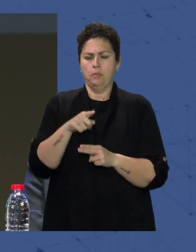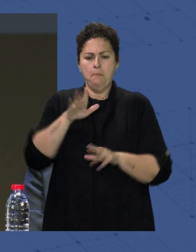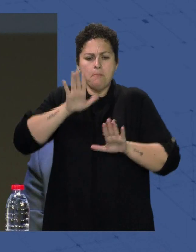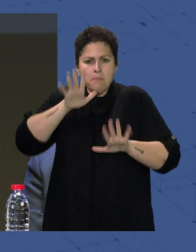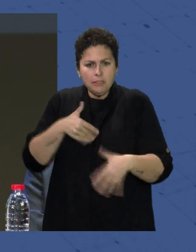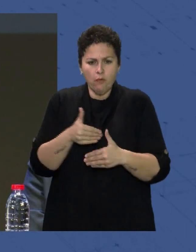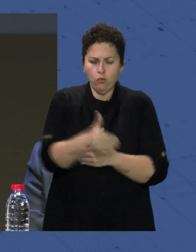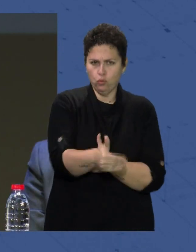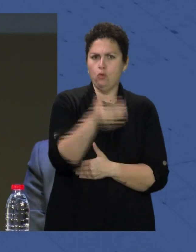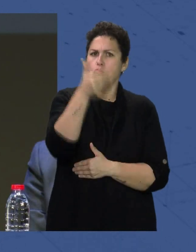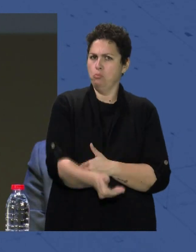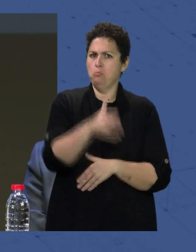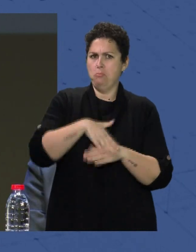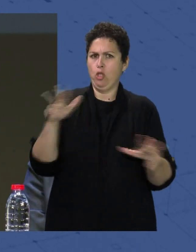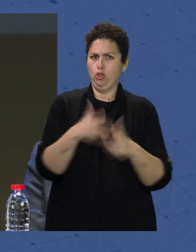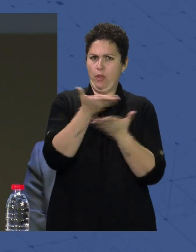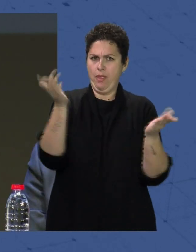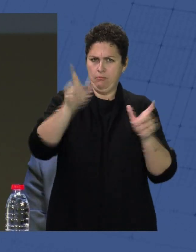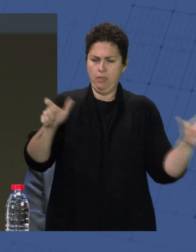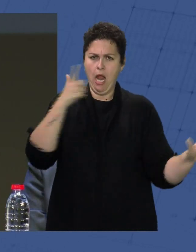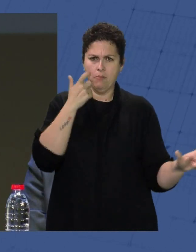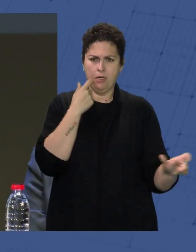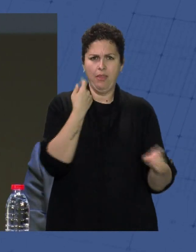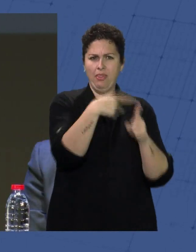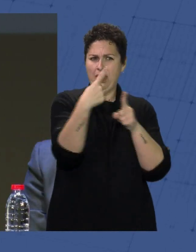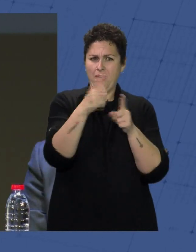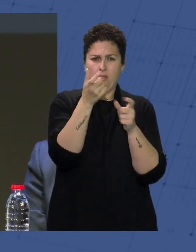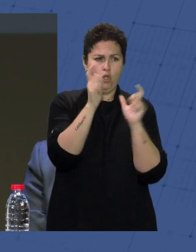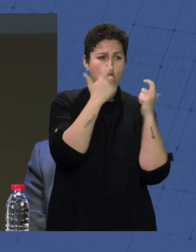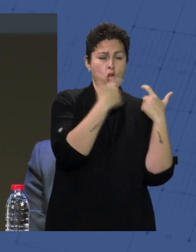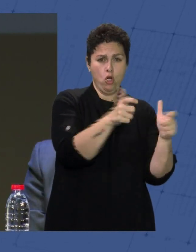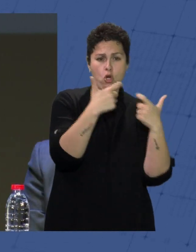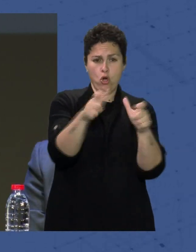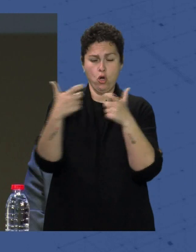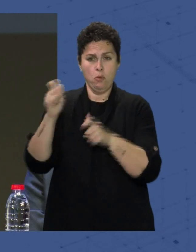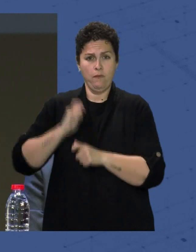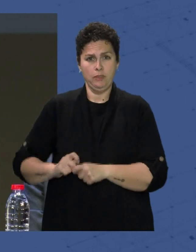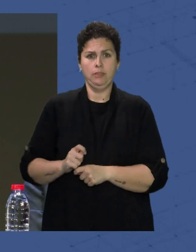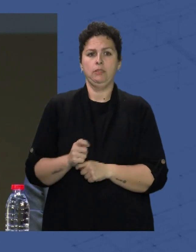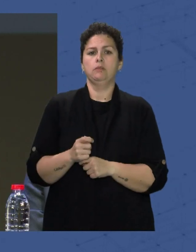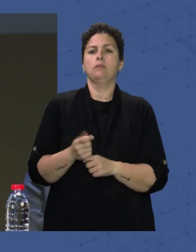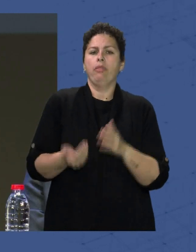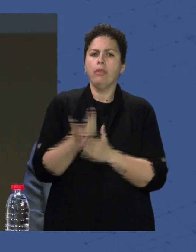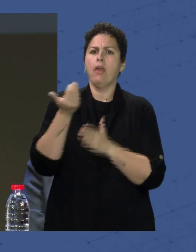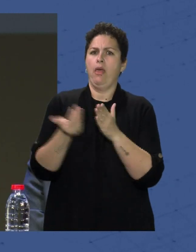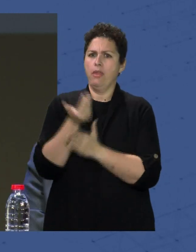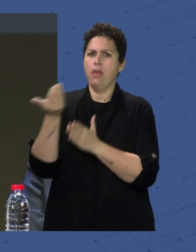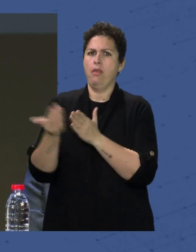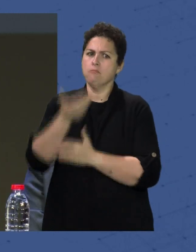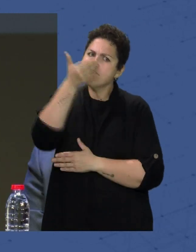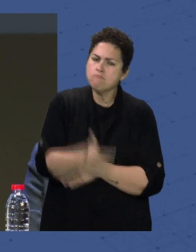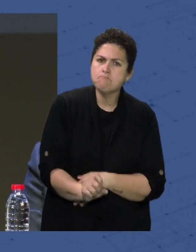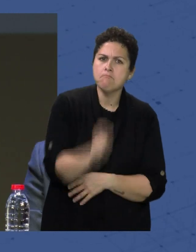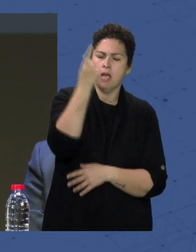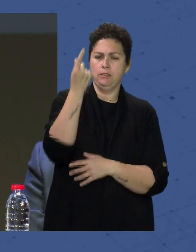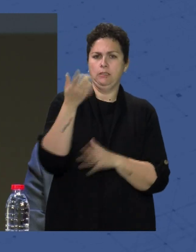almeriense Una sociedad en la que los diferentes colectivos profesionales cada vez tienen más peso, más presencia Y